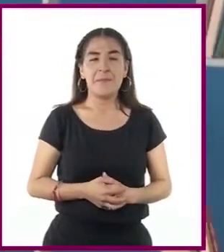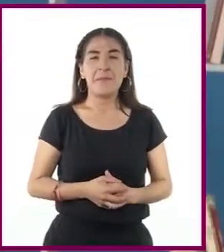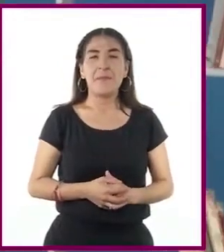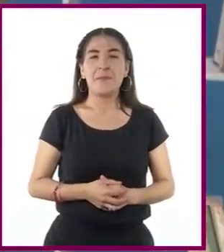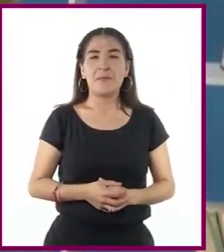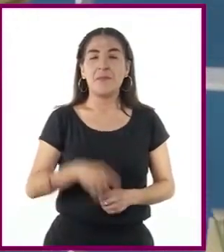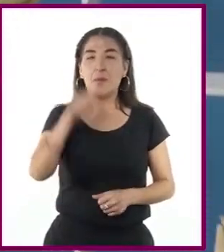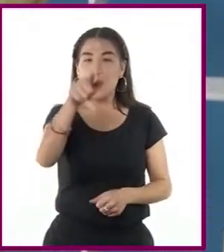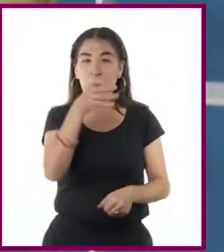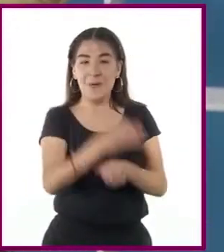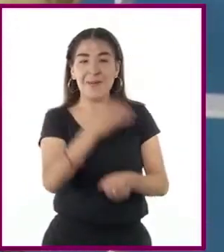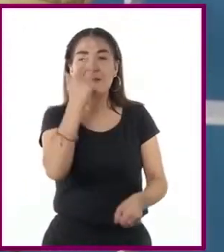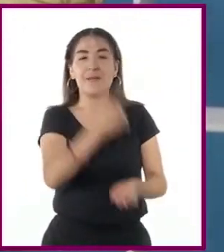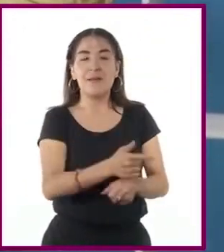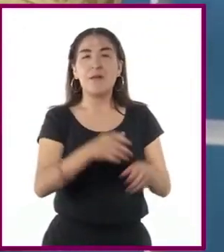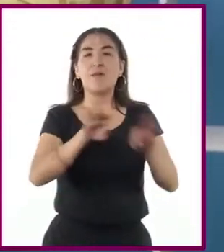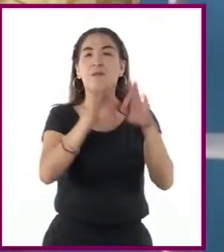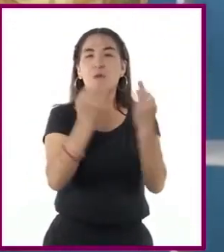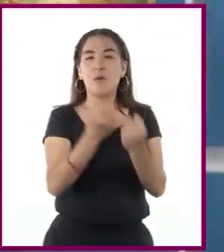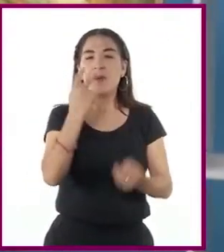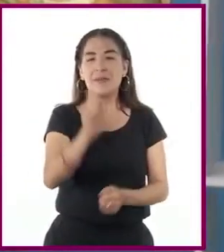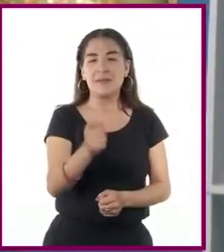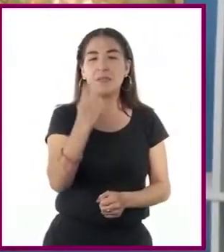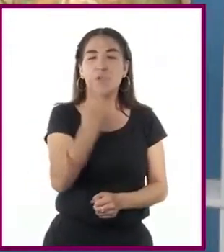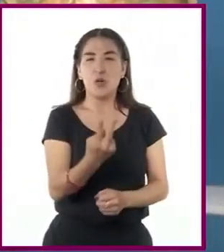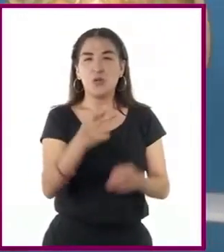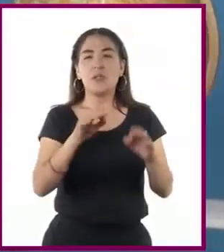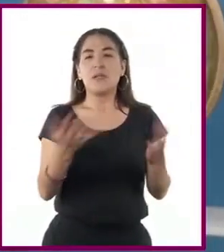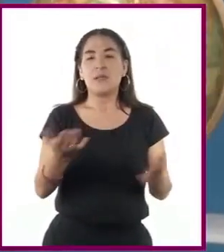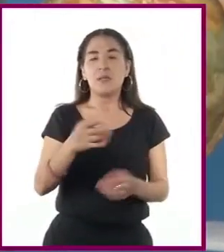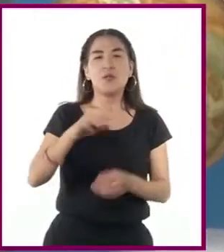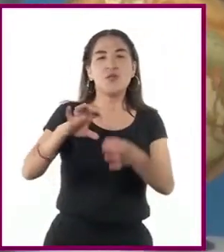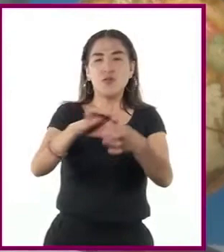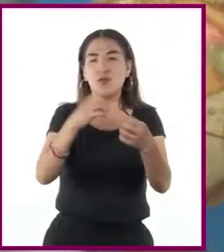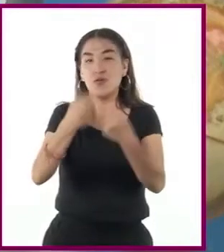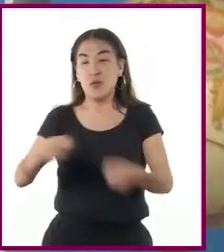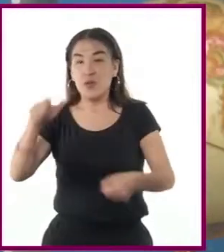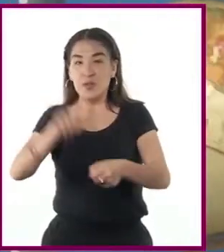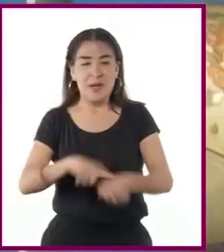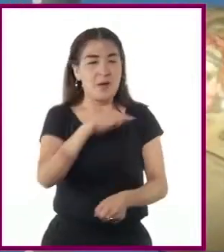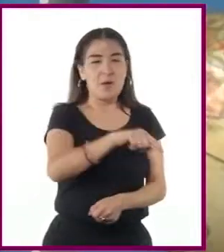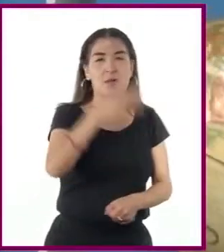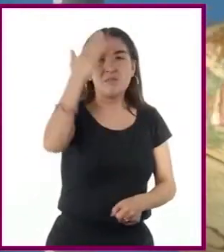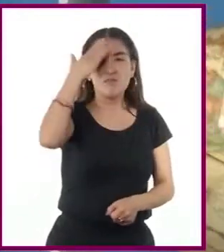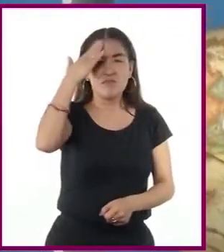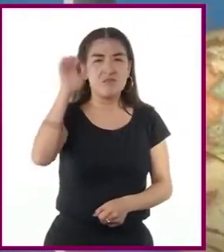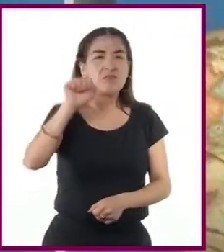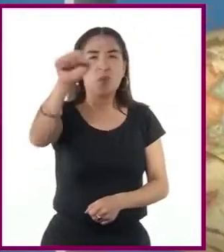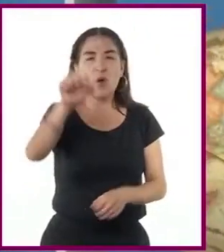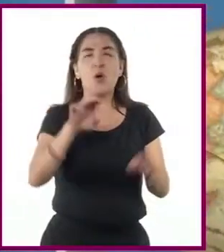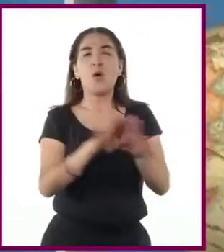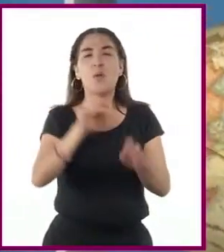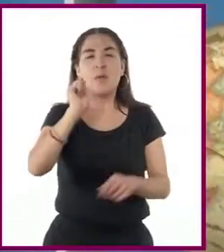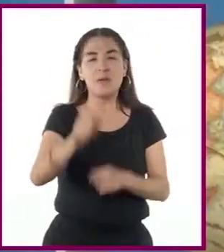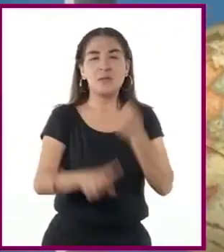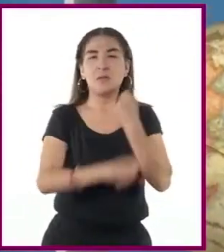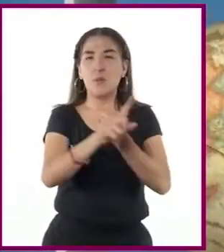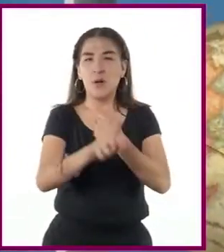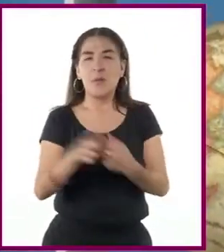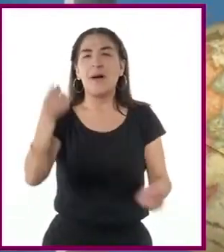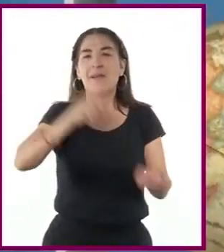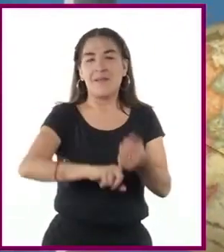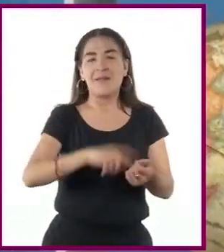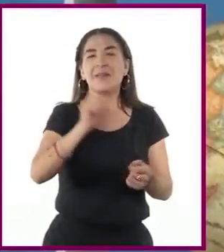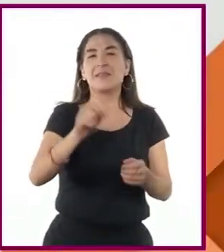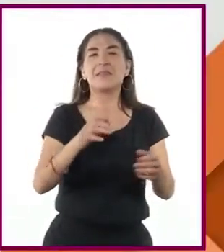Como notaron, la conformación de dos bloques, uno capitalista y el otro socialista, llevó a una división del mundo a favor de uno u otro bando.